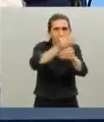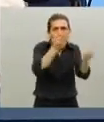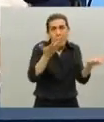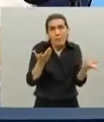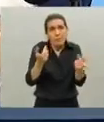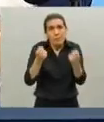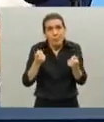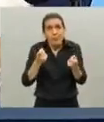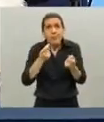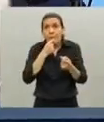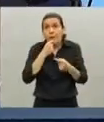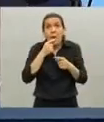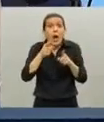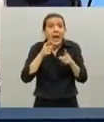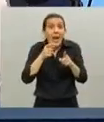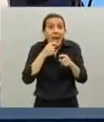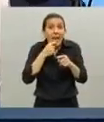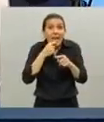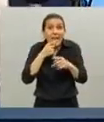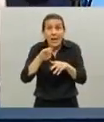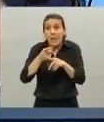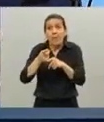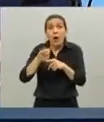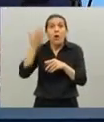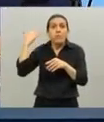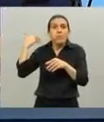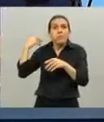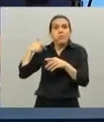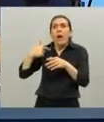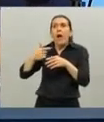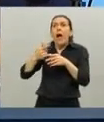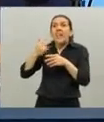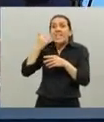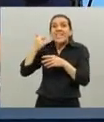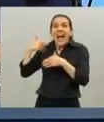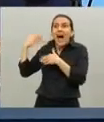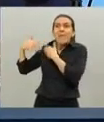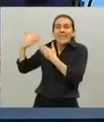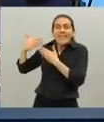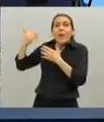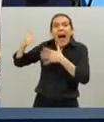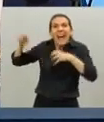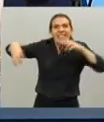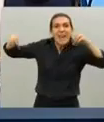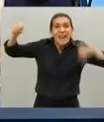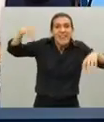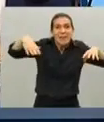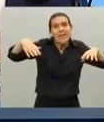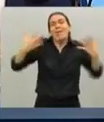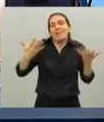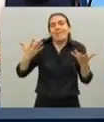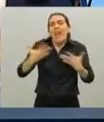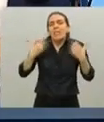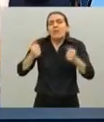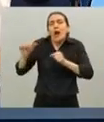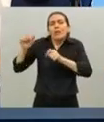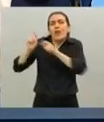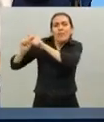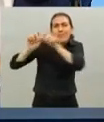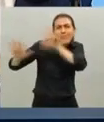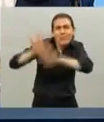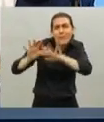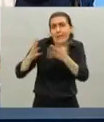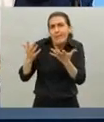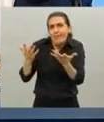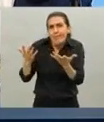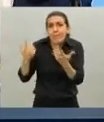mira si los hubiéramos tenido hubiéramos tenido que hacer menos inversión menos esfuerzo ahora pero hacían falta lo que digo es que también